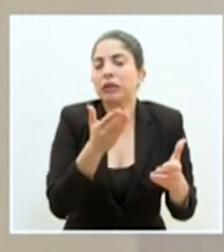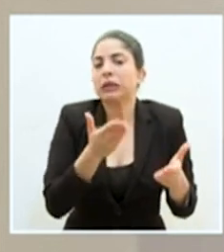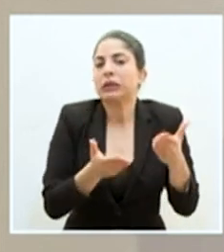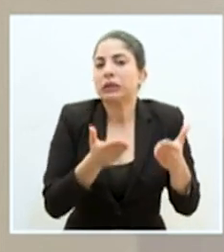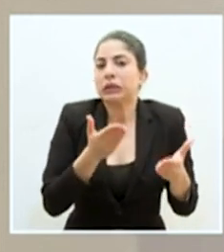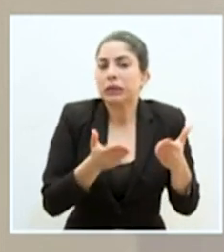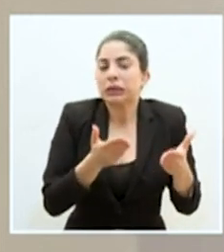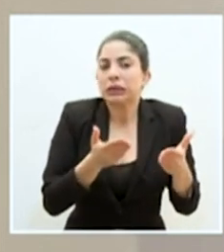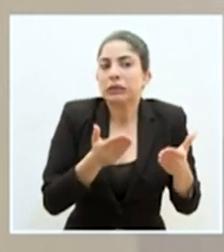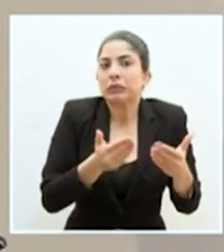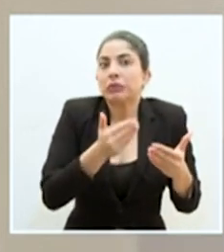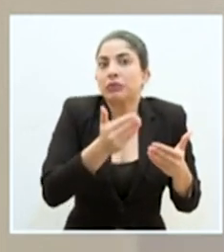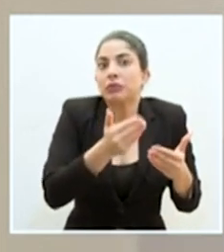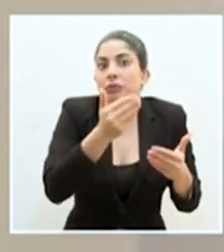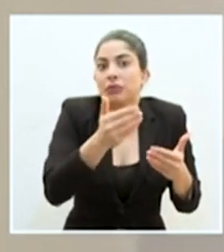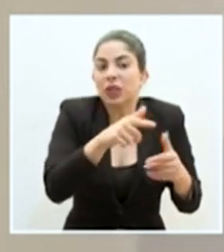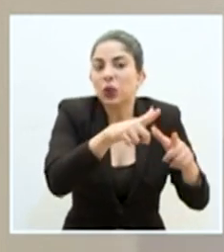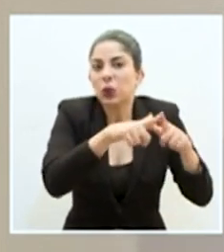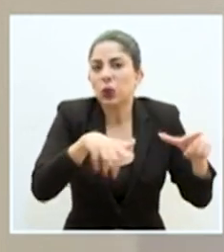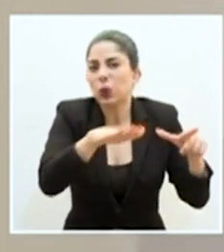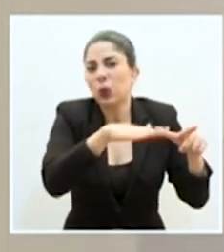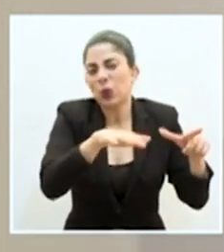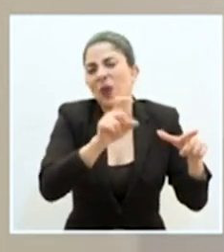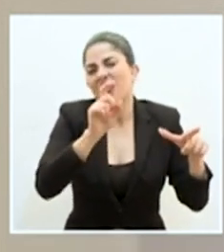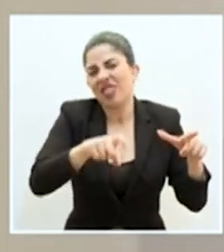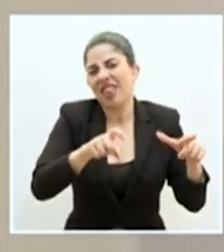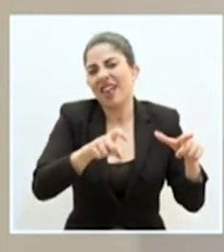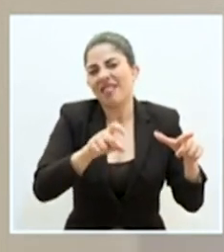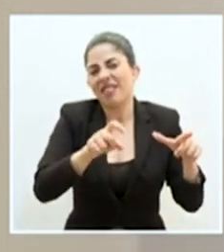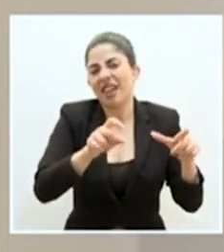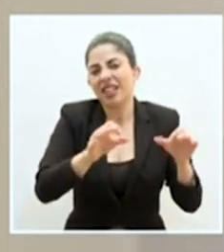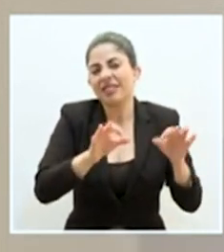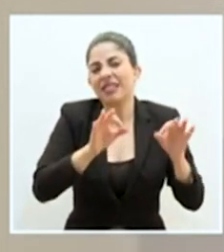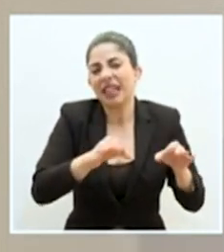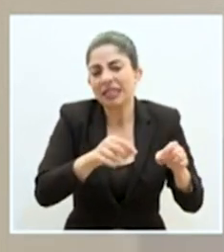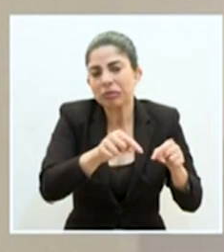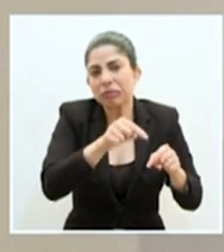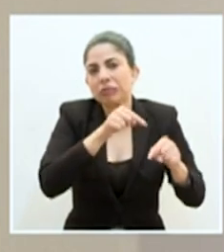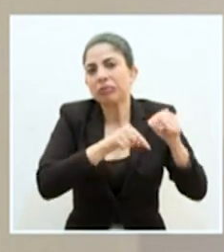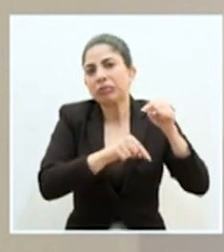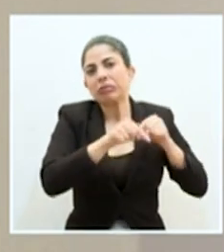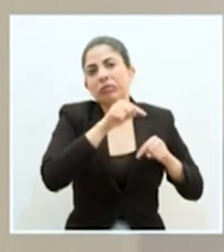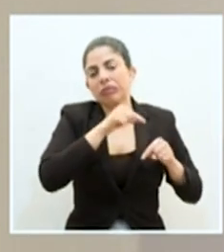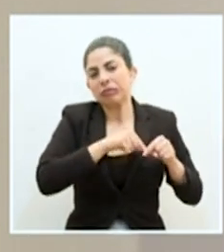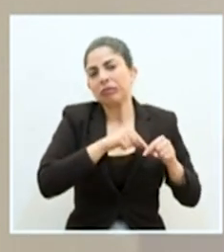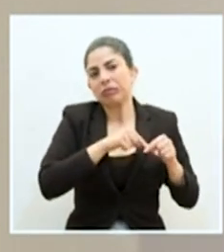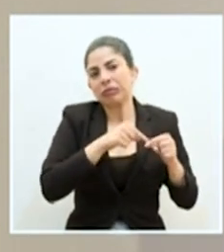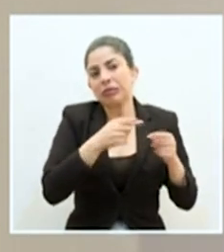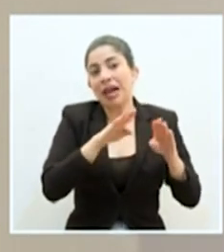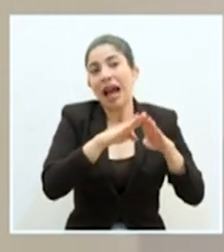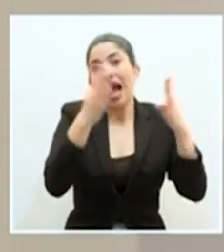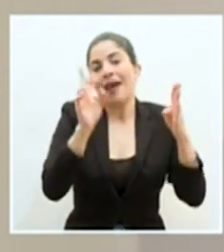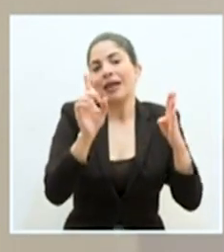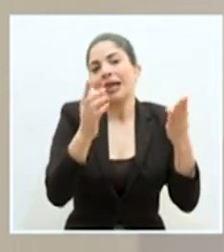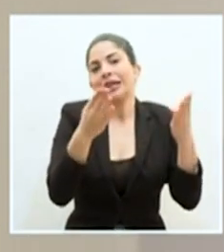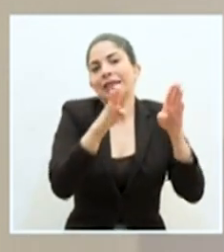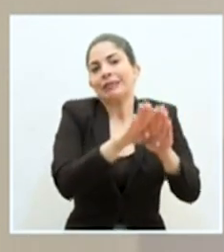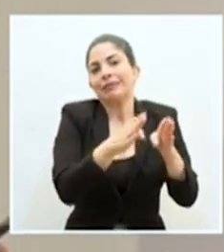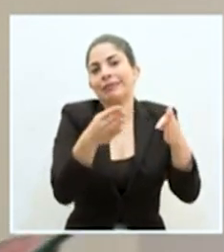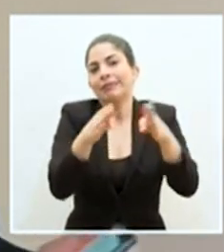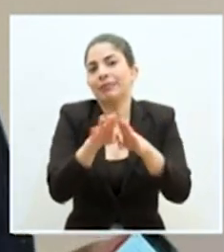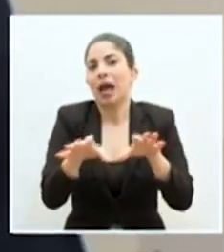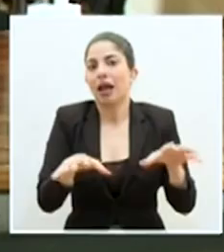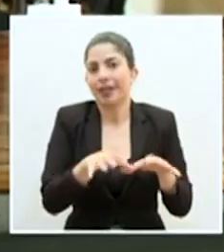eventualmente en esa zona tengamos que tomar decisiones de retroceso en cuanto a la apertura de actividades.